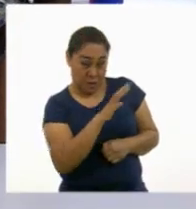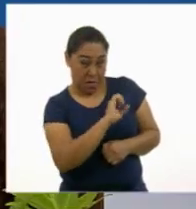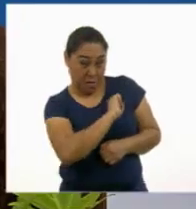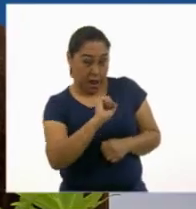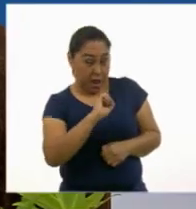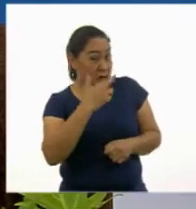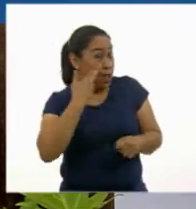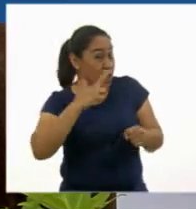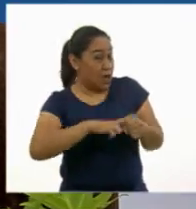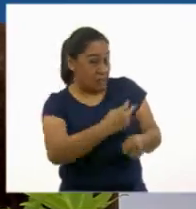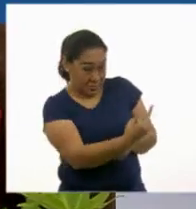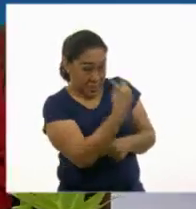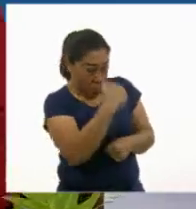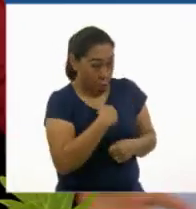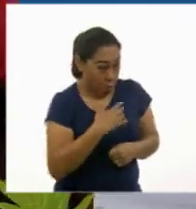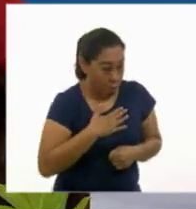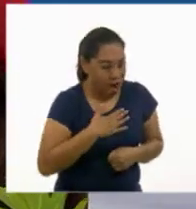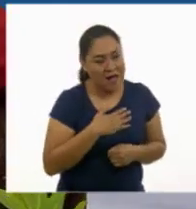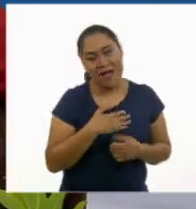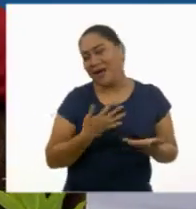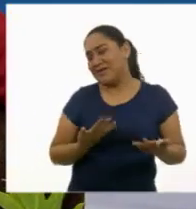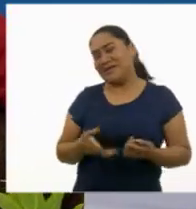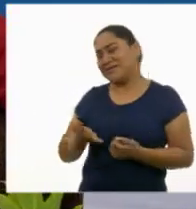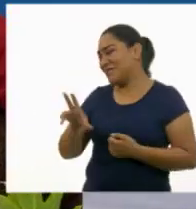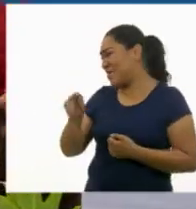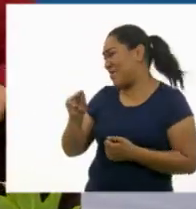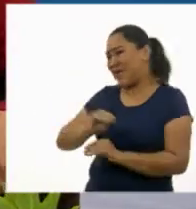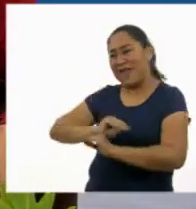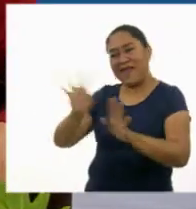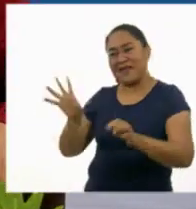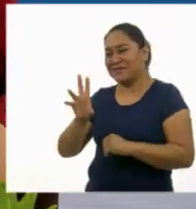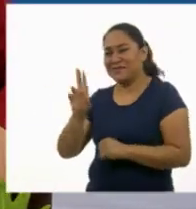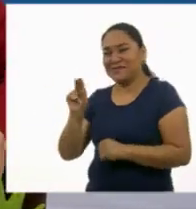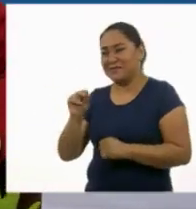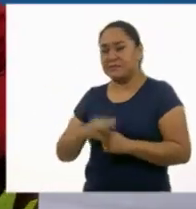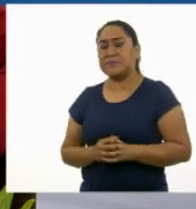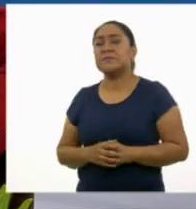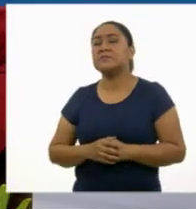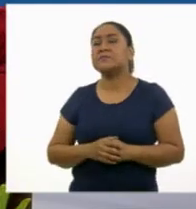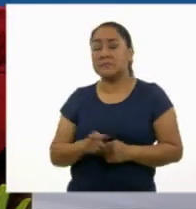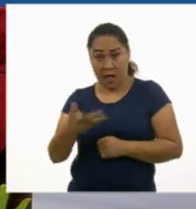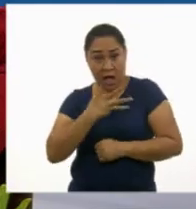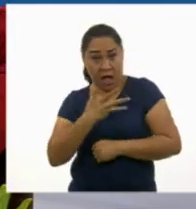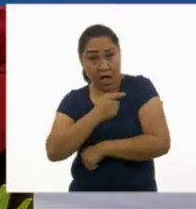No. No, claro que no, mía. A ver, ¿tienes tatuajes?